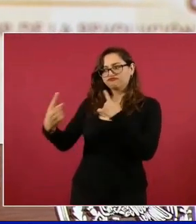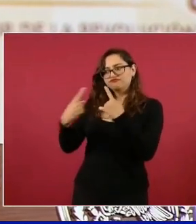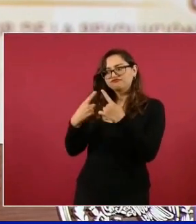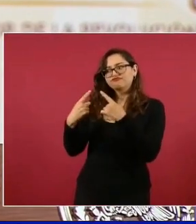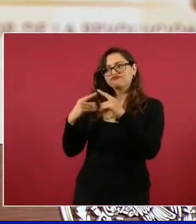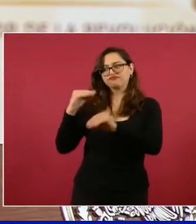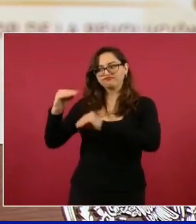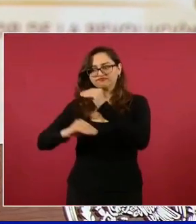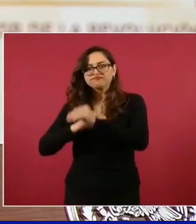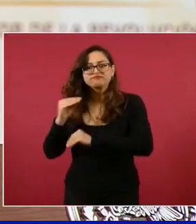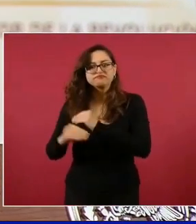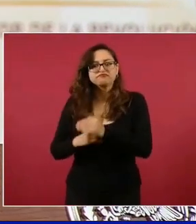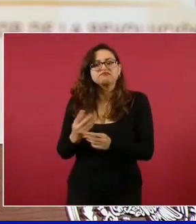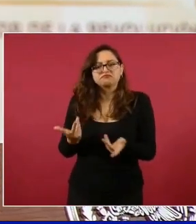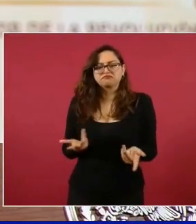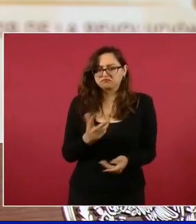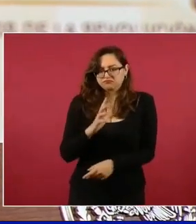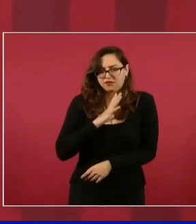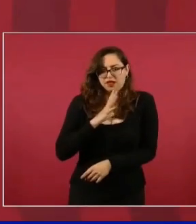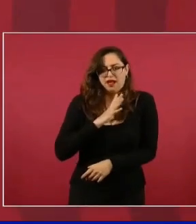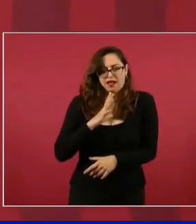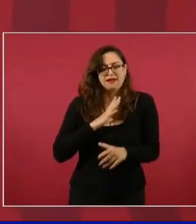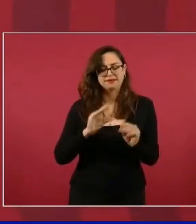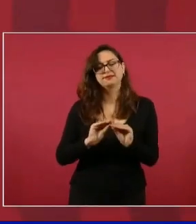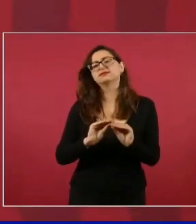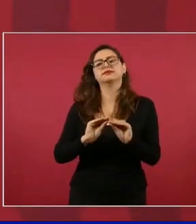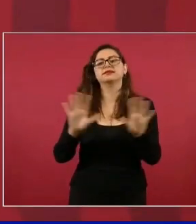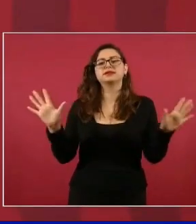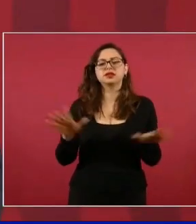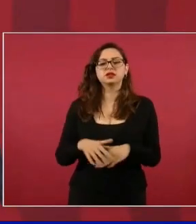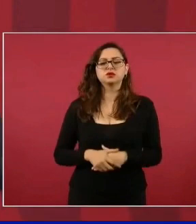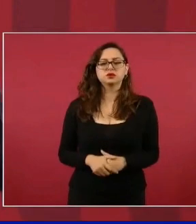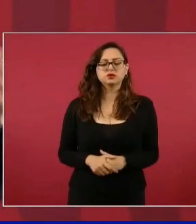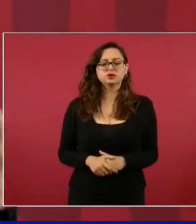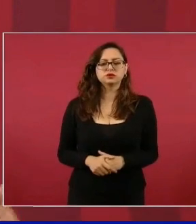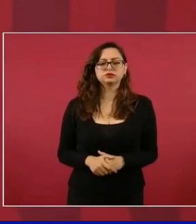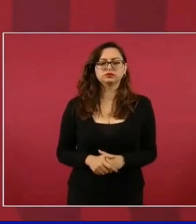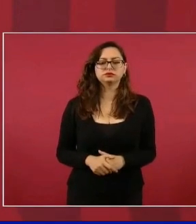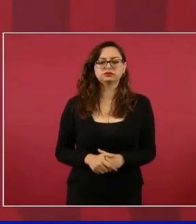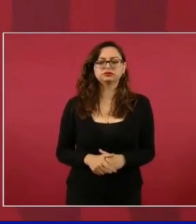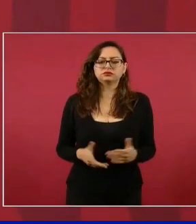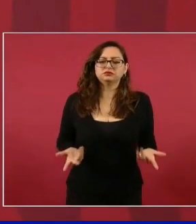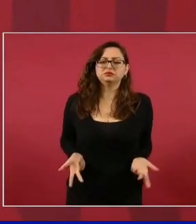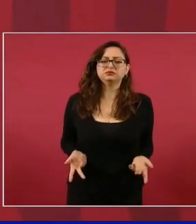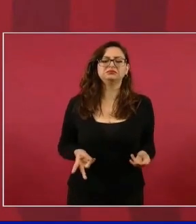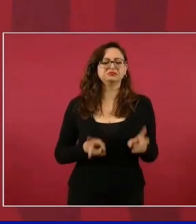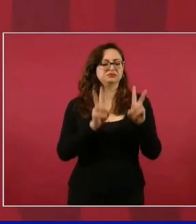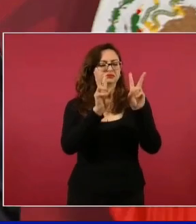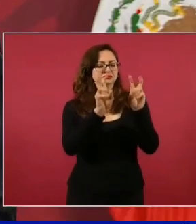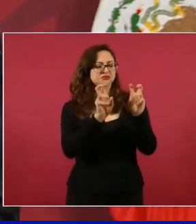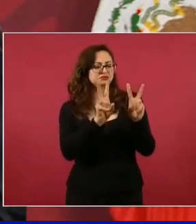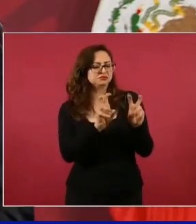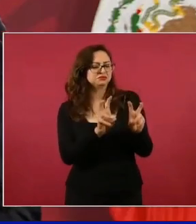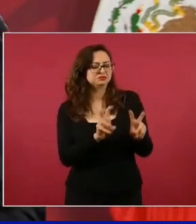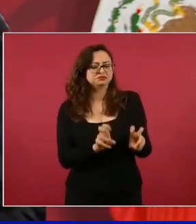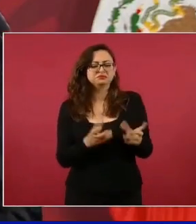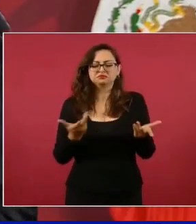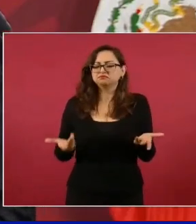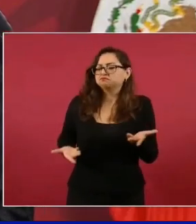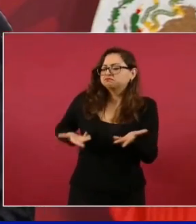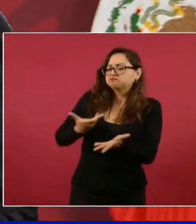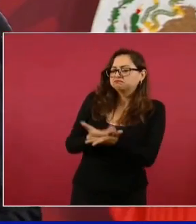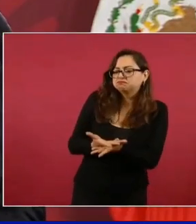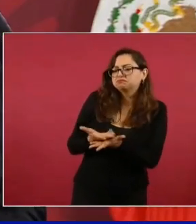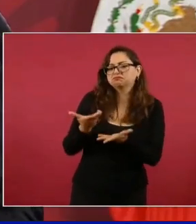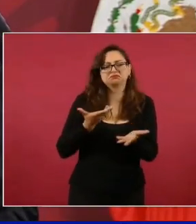sobre distintos temas y participamos,